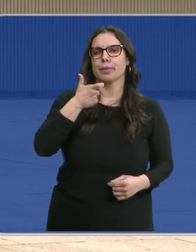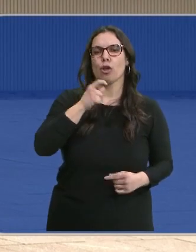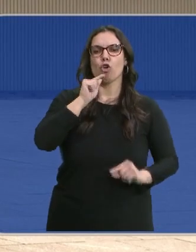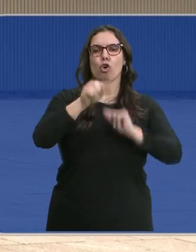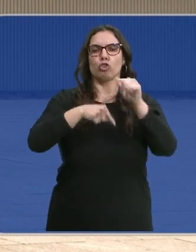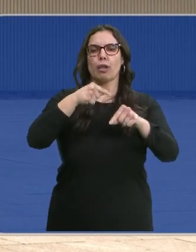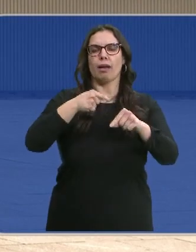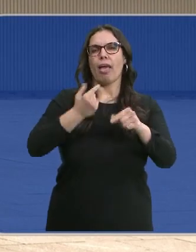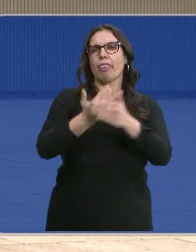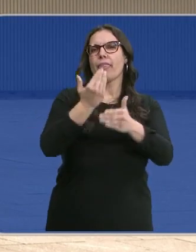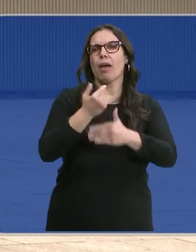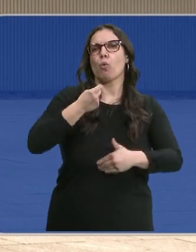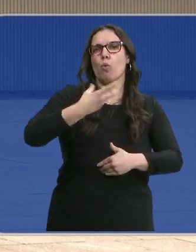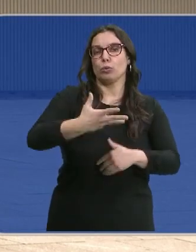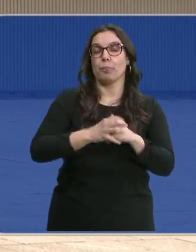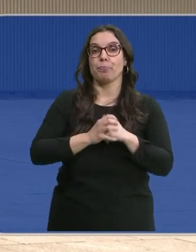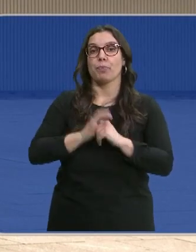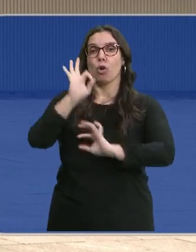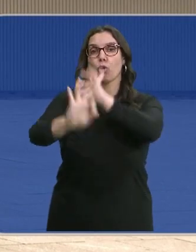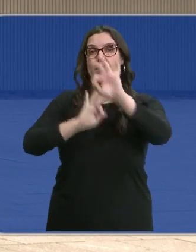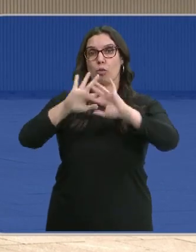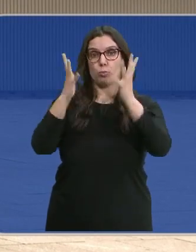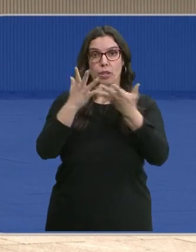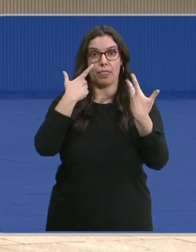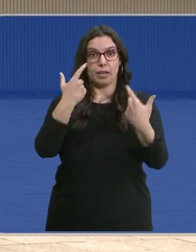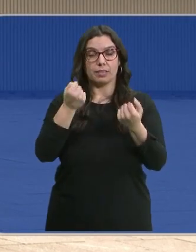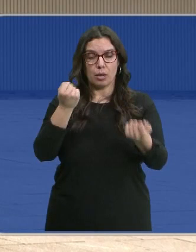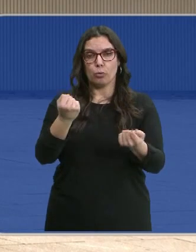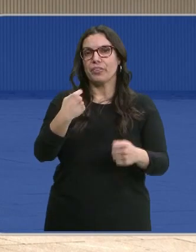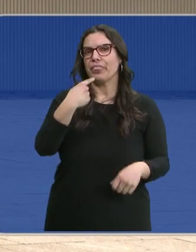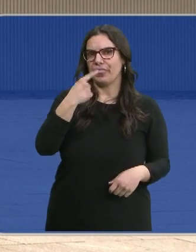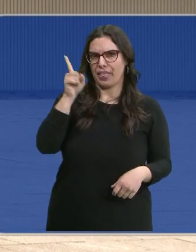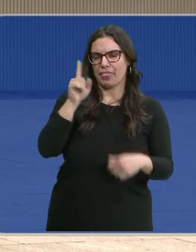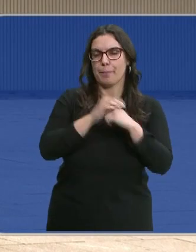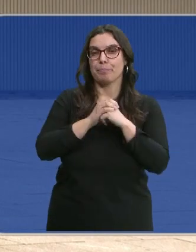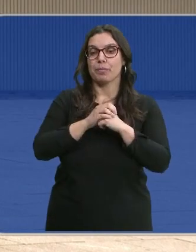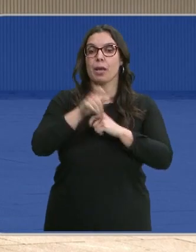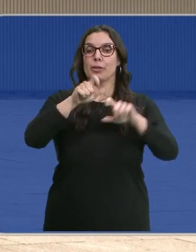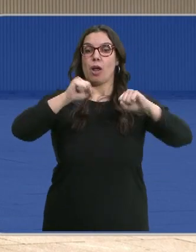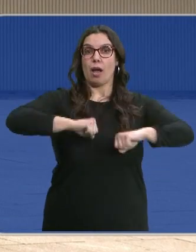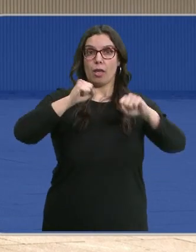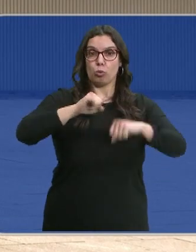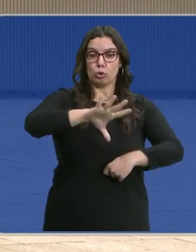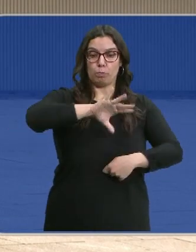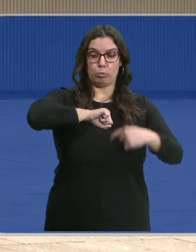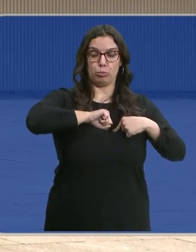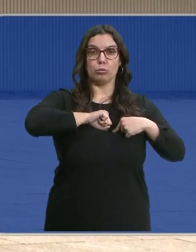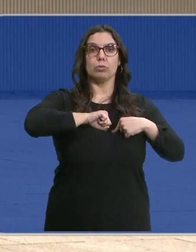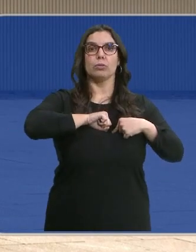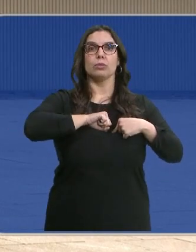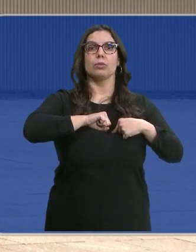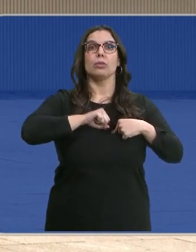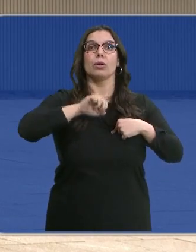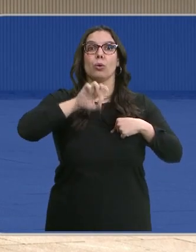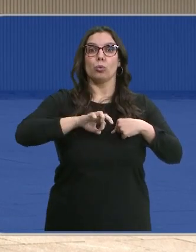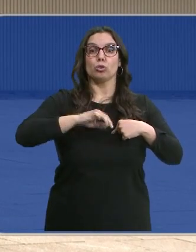contagiar a los demás. La Organización Mundial de la Salud tiene la respuesta. Los adultos podemos contagiar uno o dos días